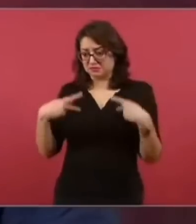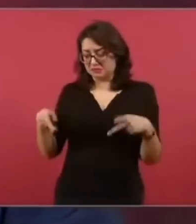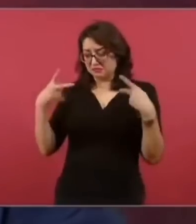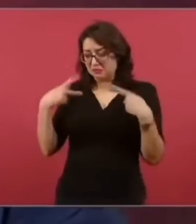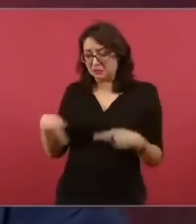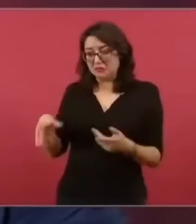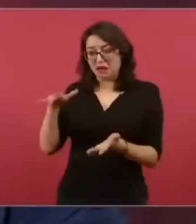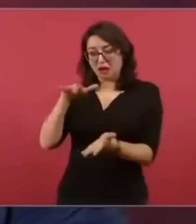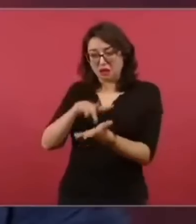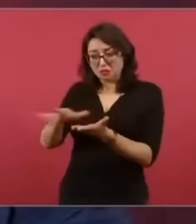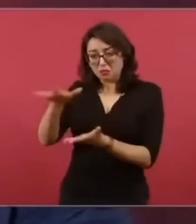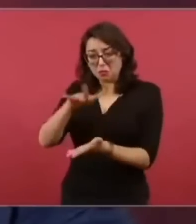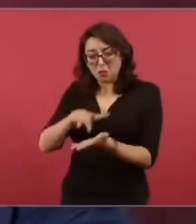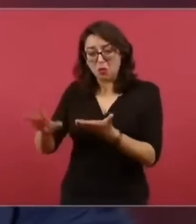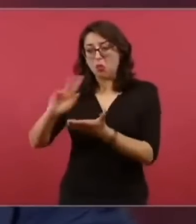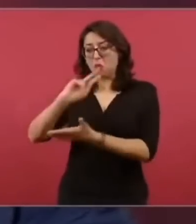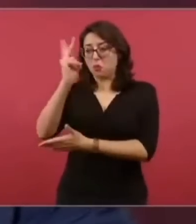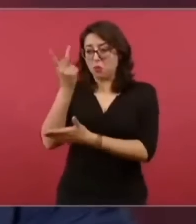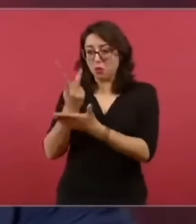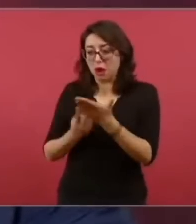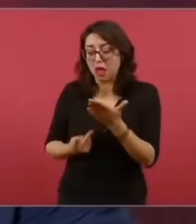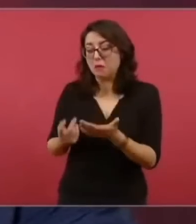populismo, paternalismo.